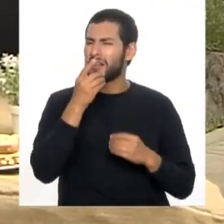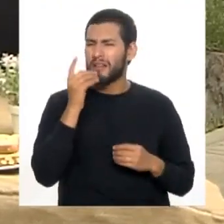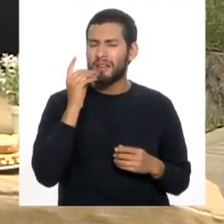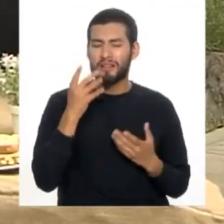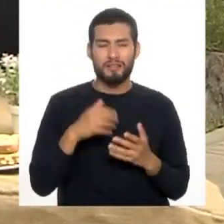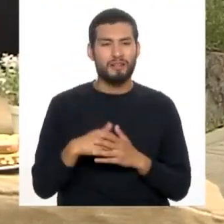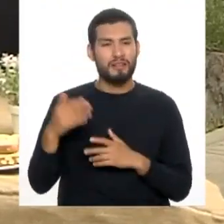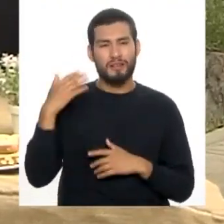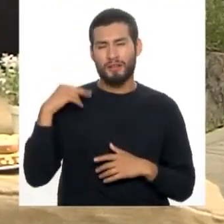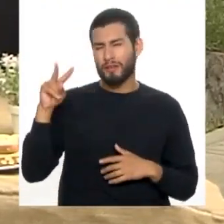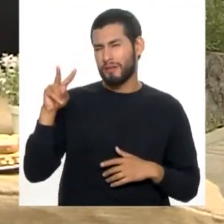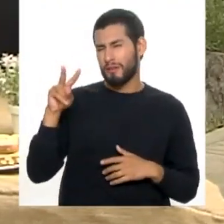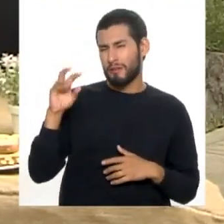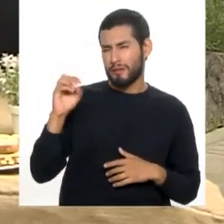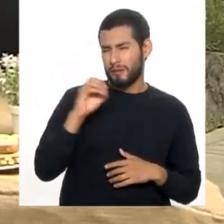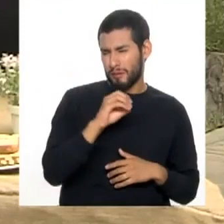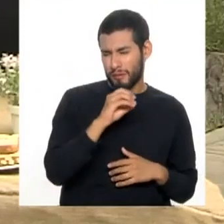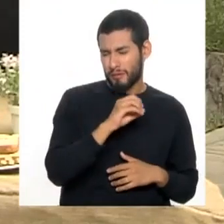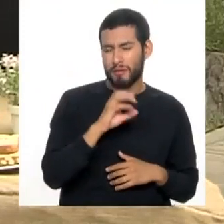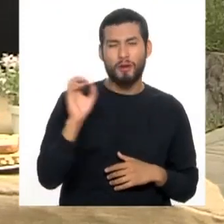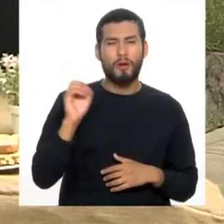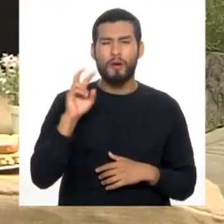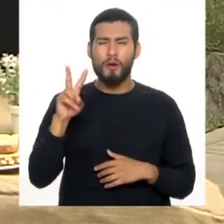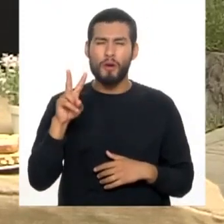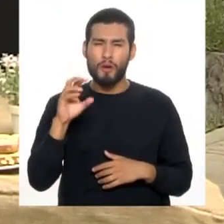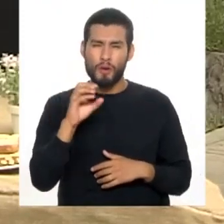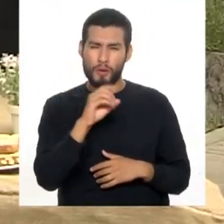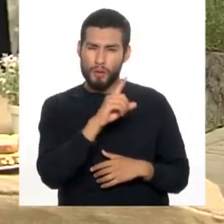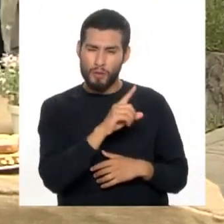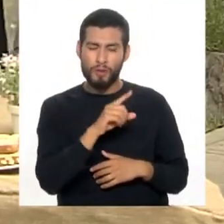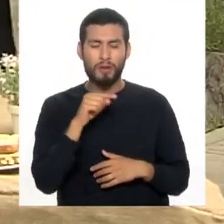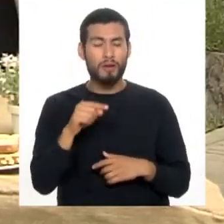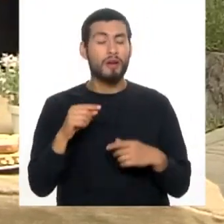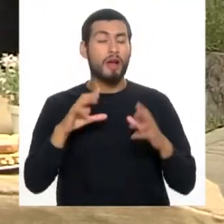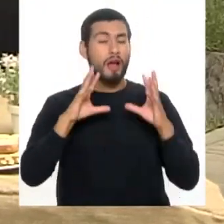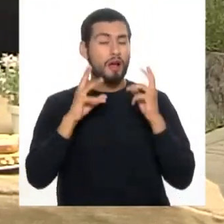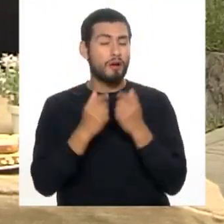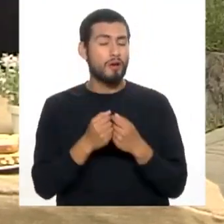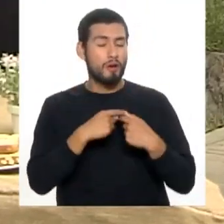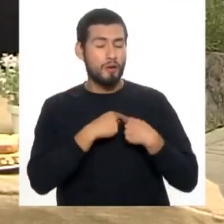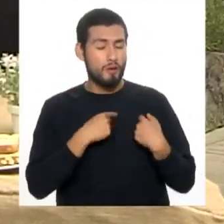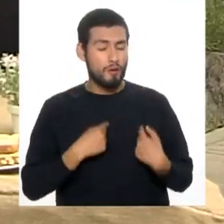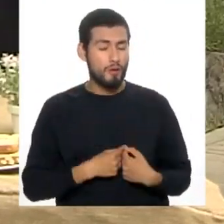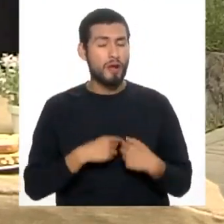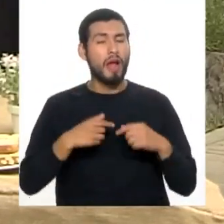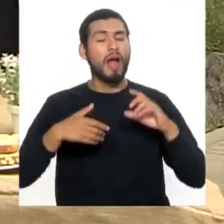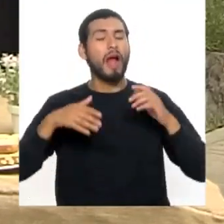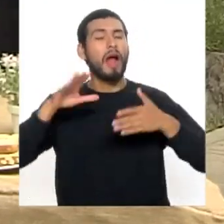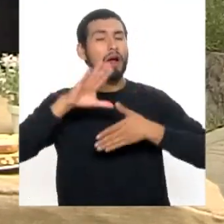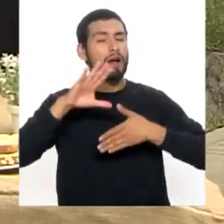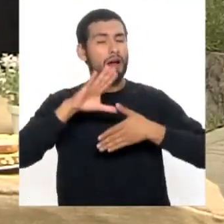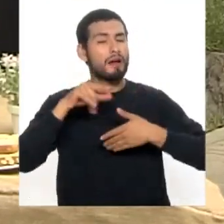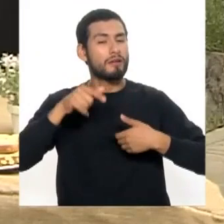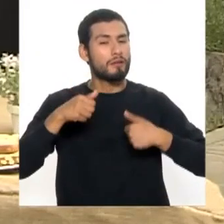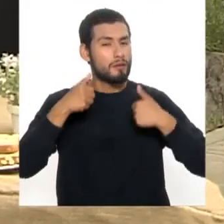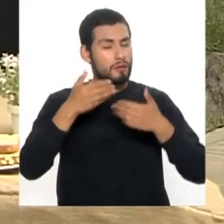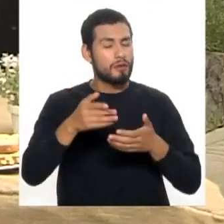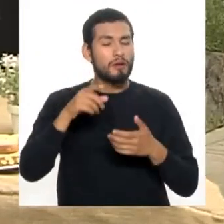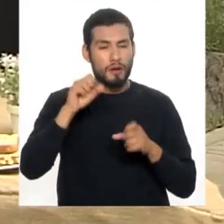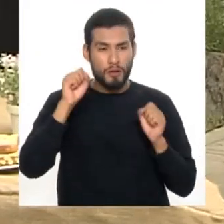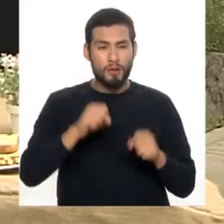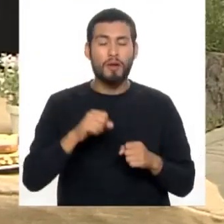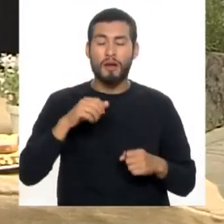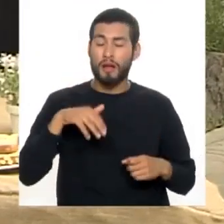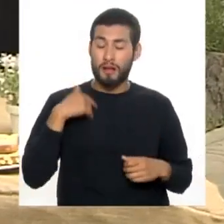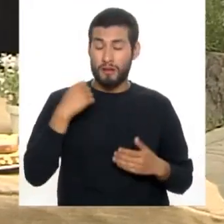2000, 2001, la Asociación Americana del Corazón lanza esta propuesta alimentaria para parar la